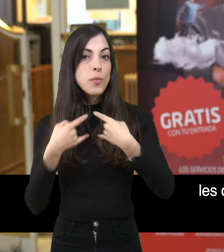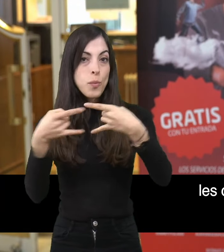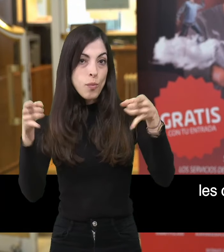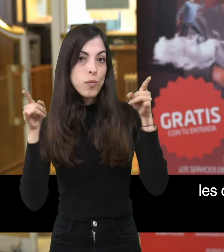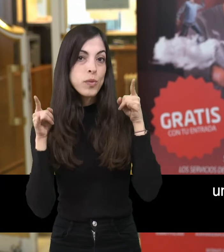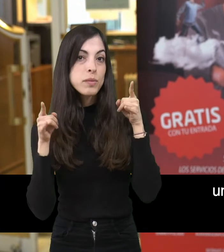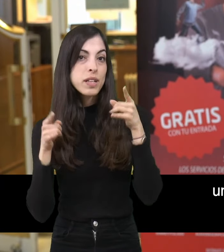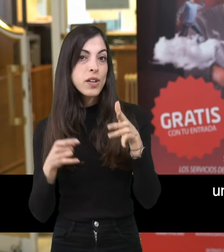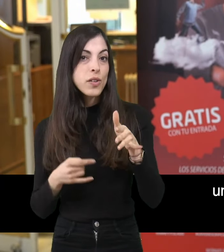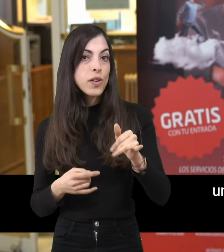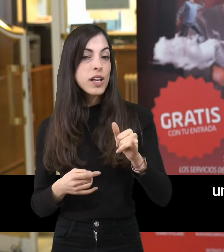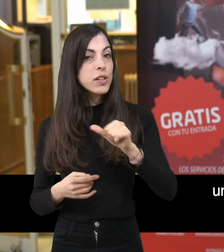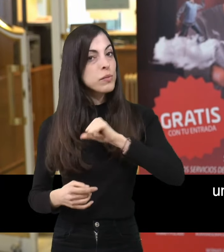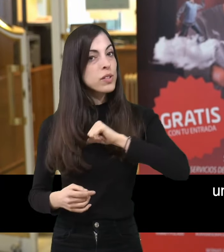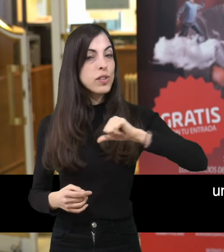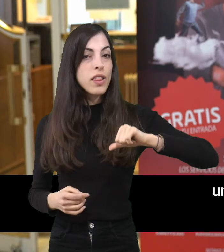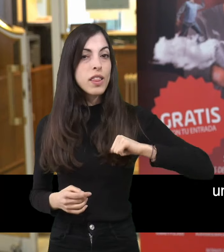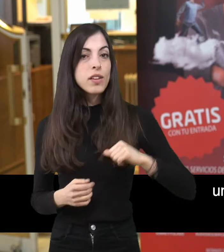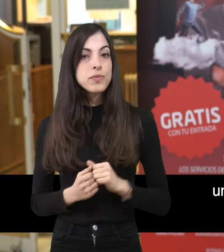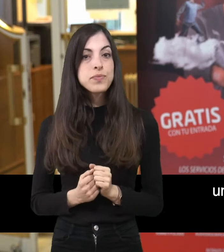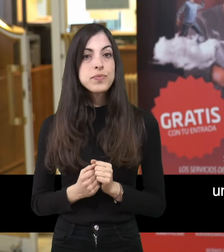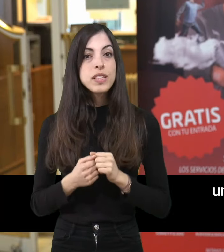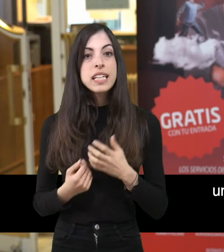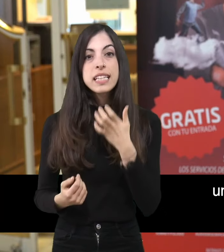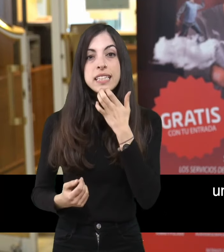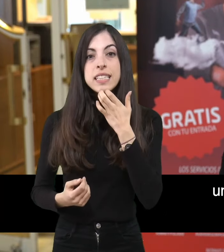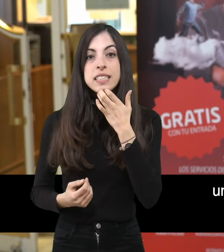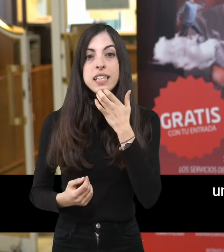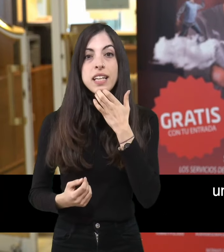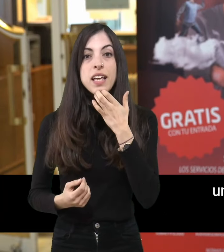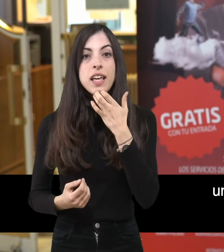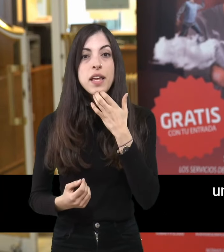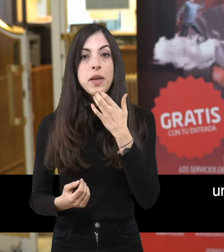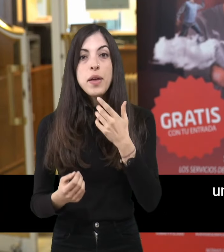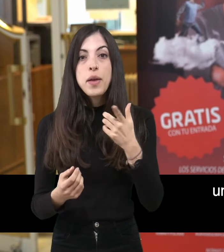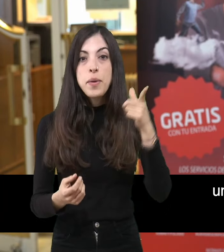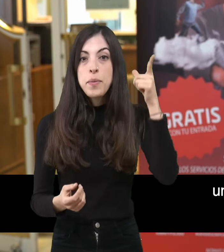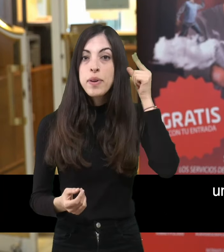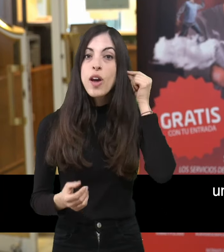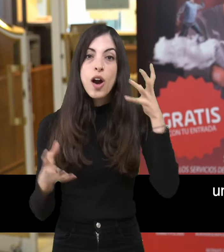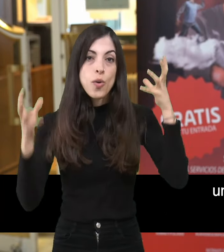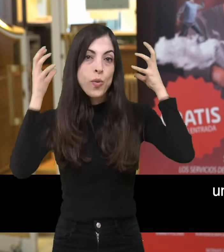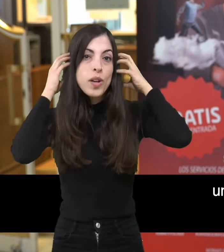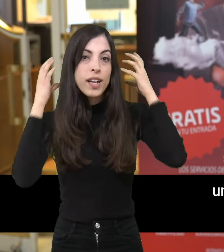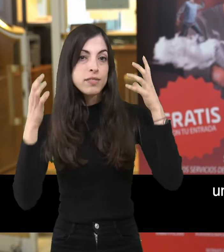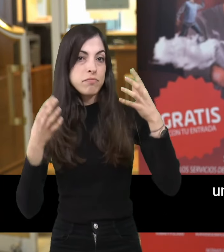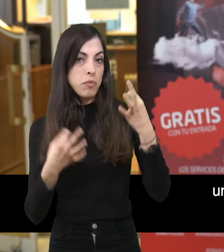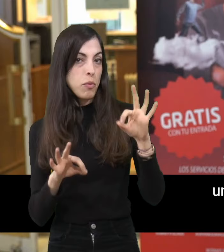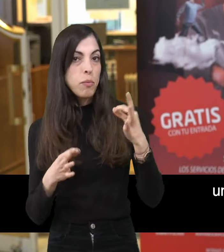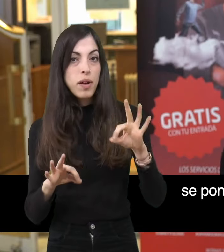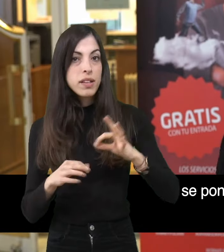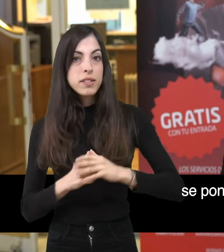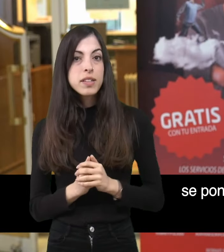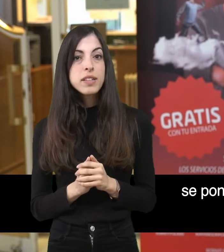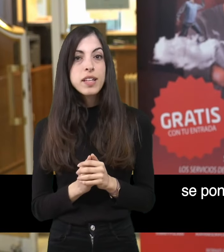un audífono, lo coloca en la posición T y tendría un bucle magnético individualizado. Quien tiene pérdida